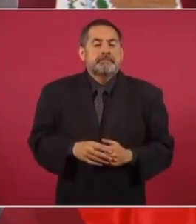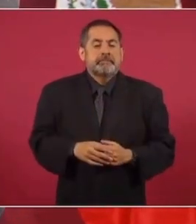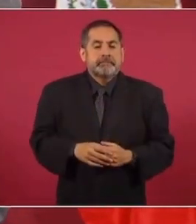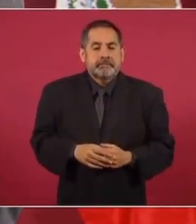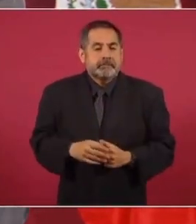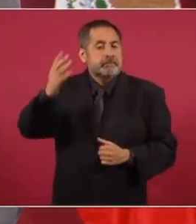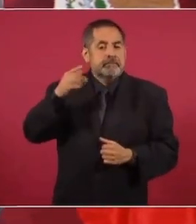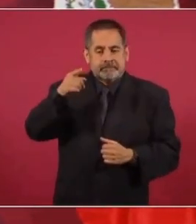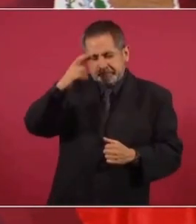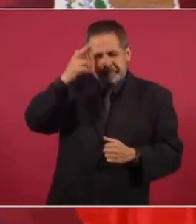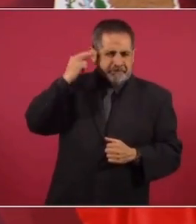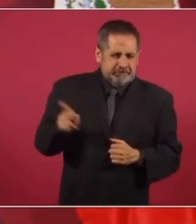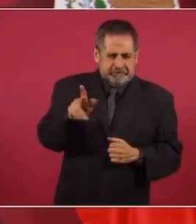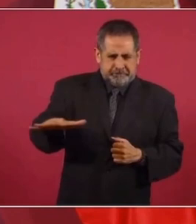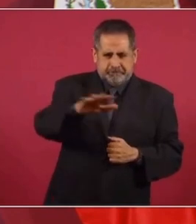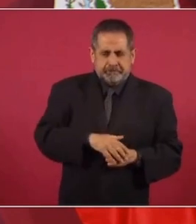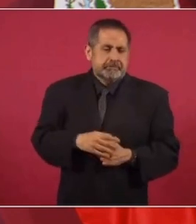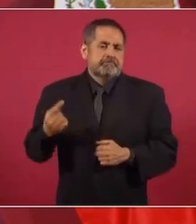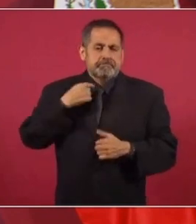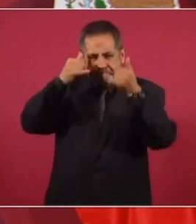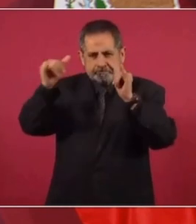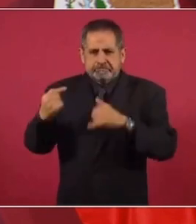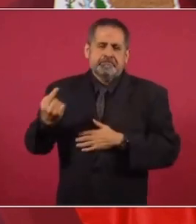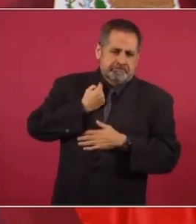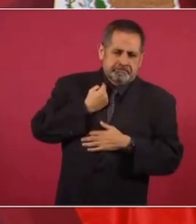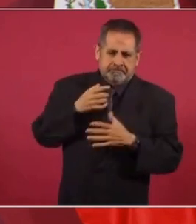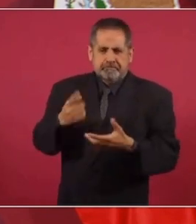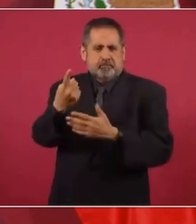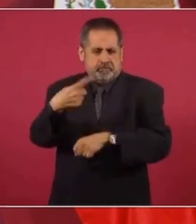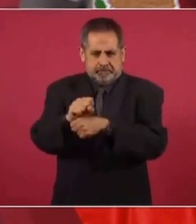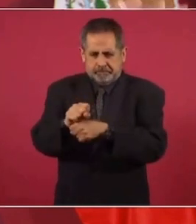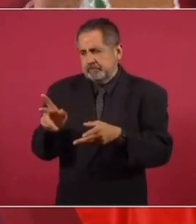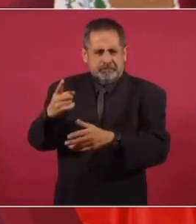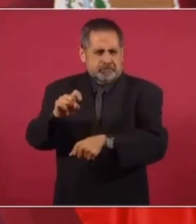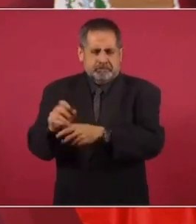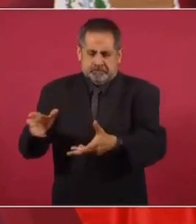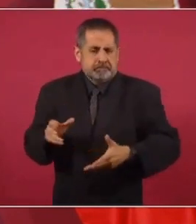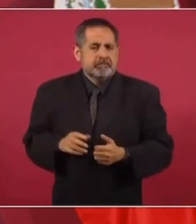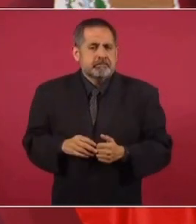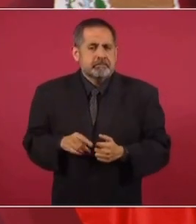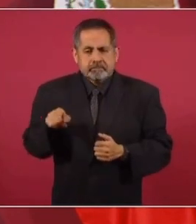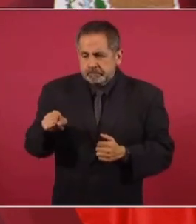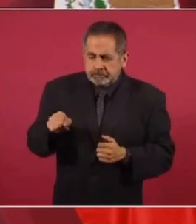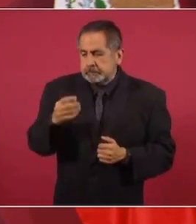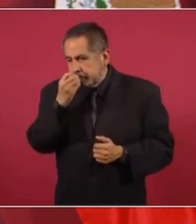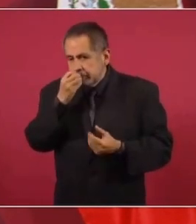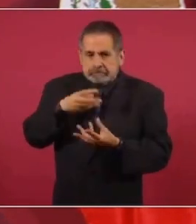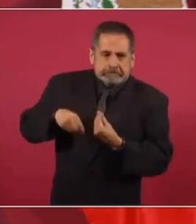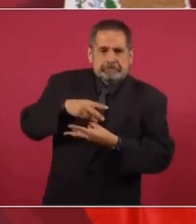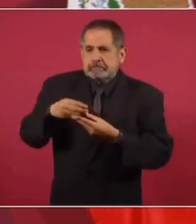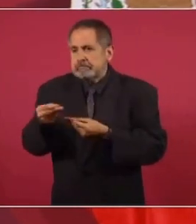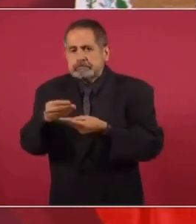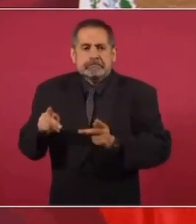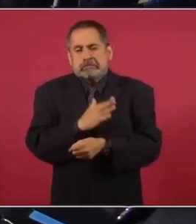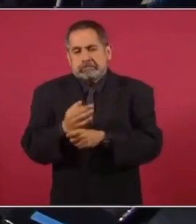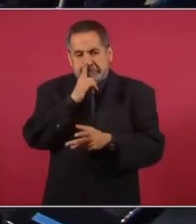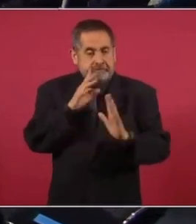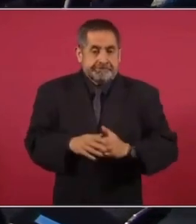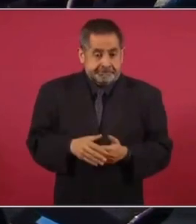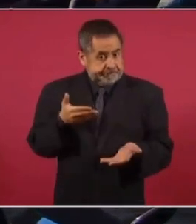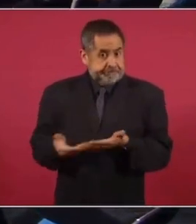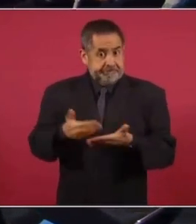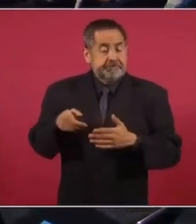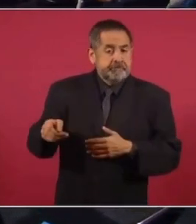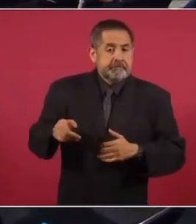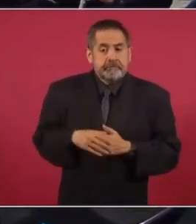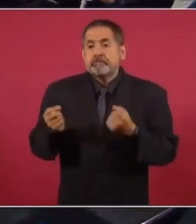Antes mataba una res a la semana en un pueblo y apenas y se vendía la carne. Y ahora,